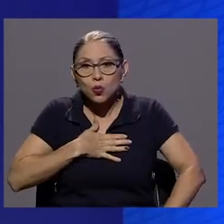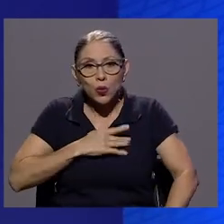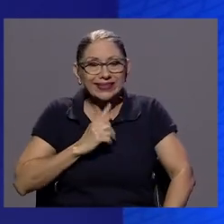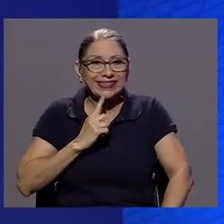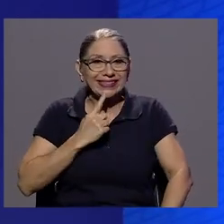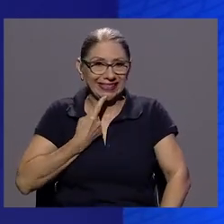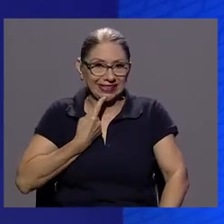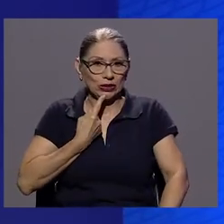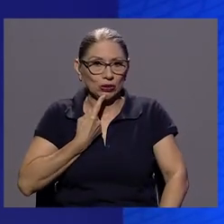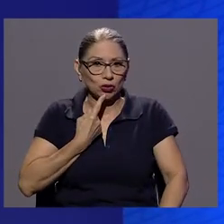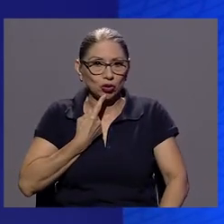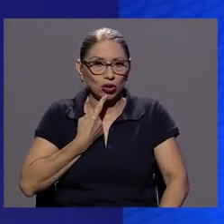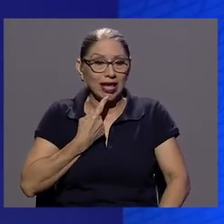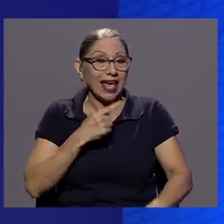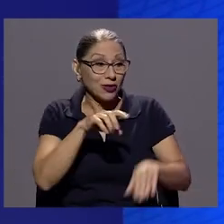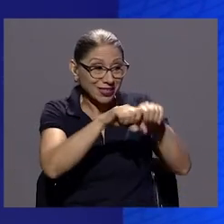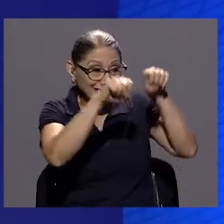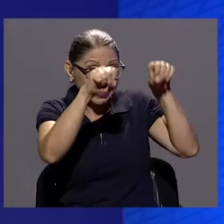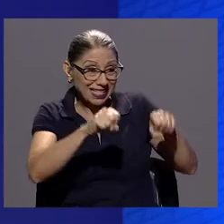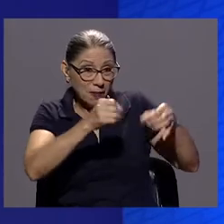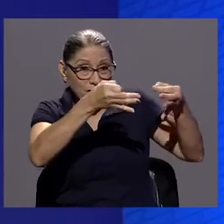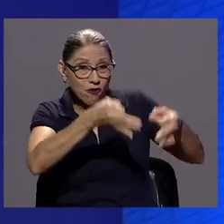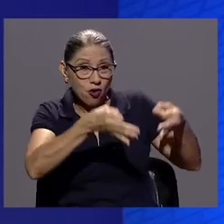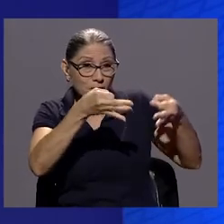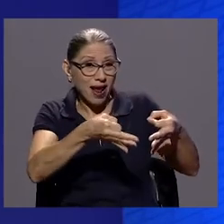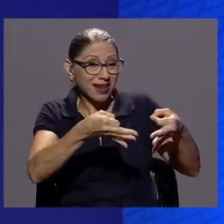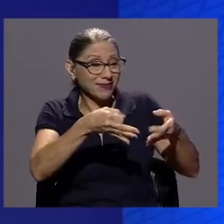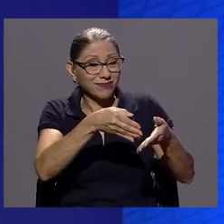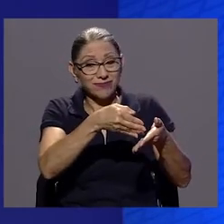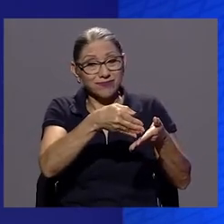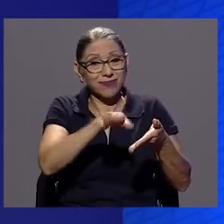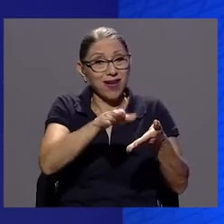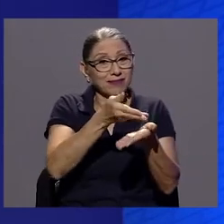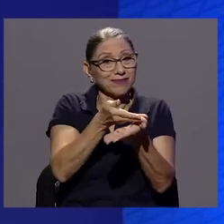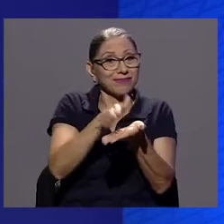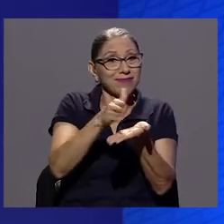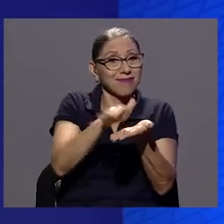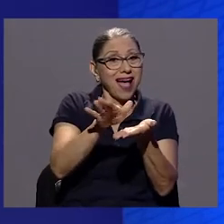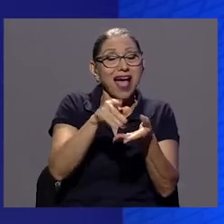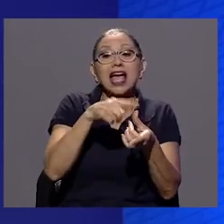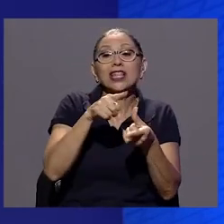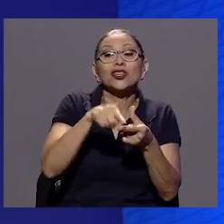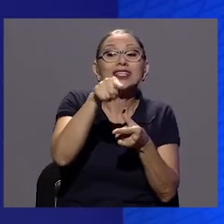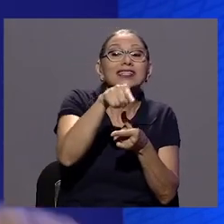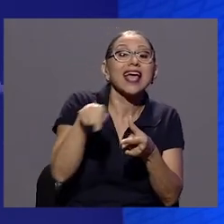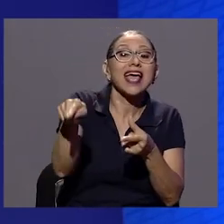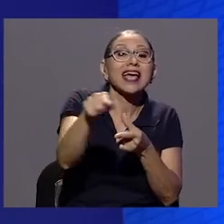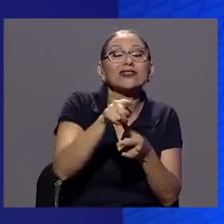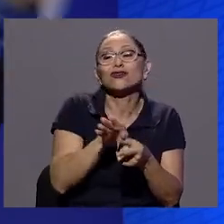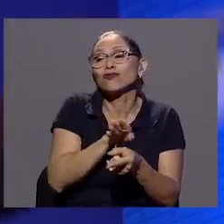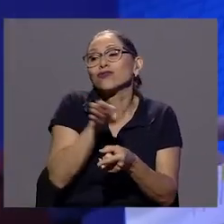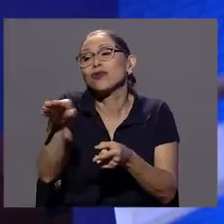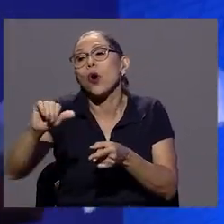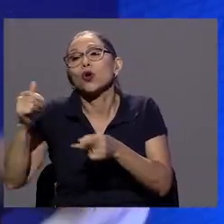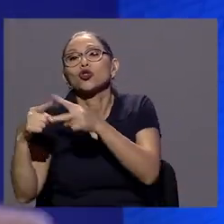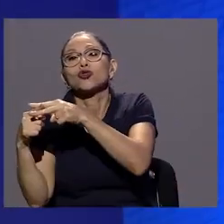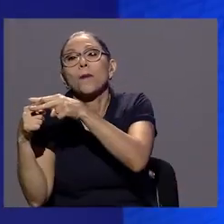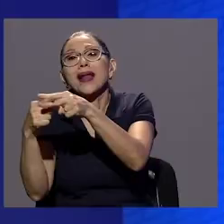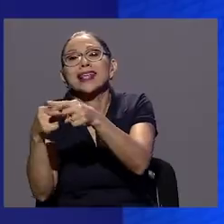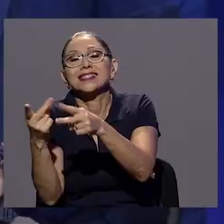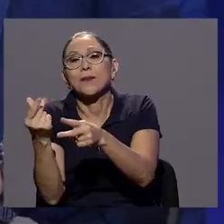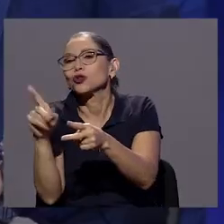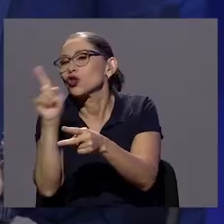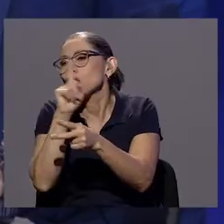expulsados de ese sistema o recurriendo a esta banca a la sombra o a estos préstamos no regulados para tratar de cubrir esas otras